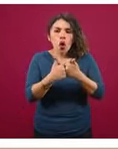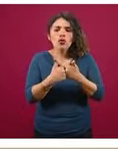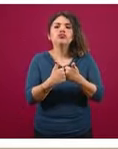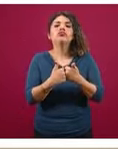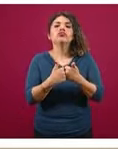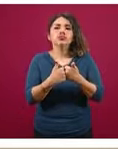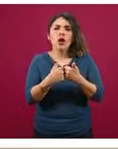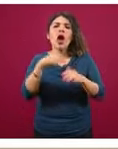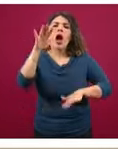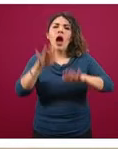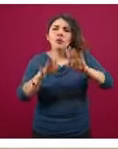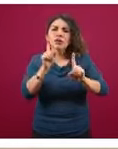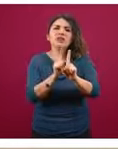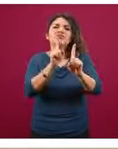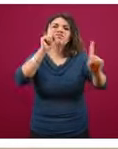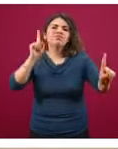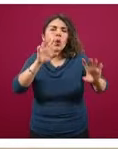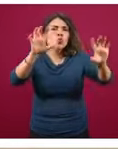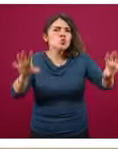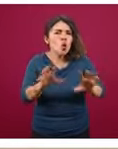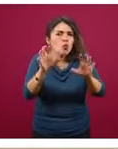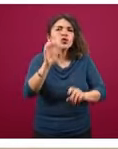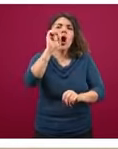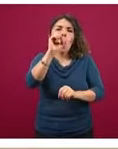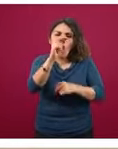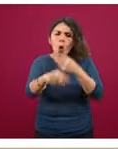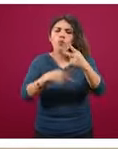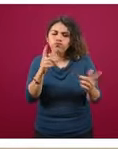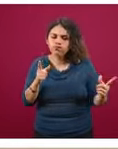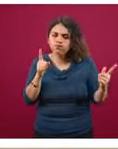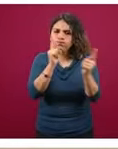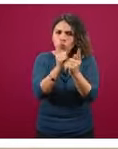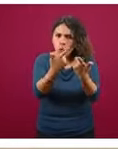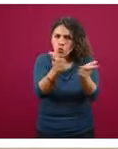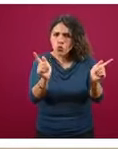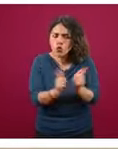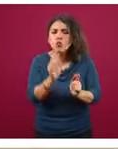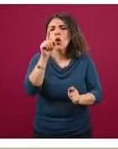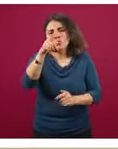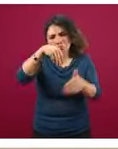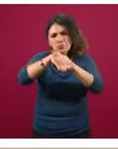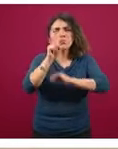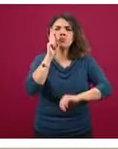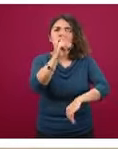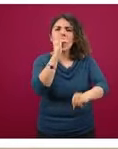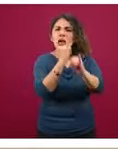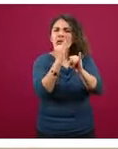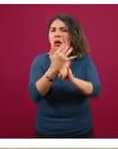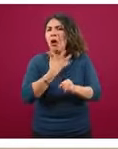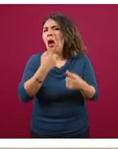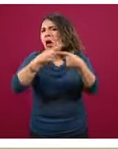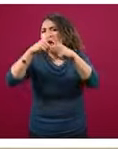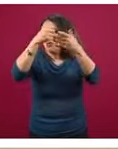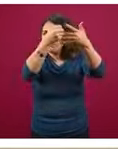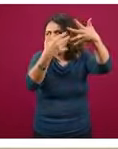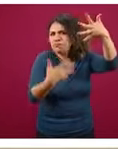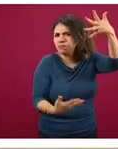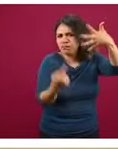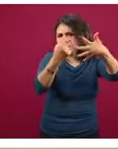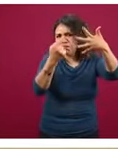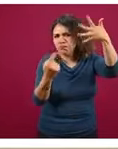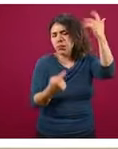presencial y entrando a nuestra página ustedes encontrarán una serie de opciones que damos